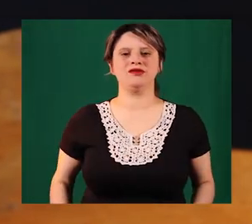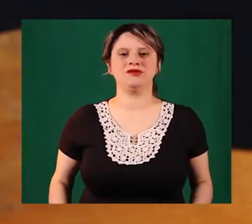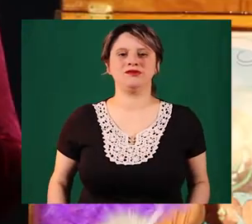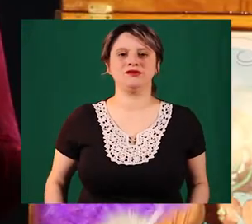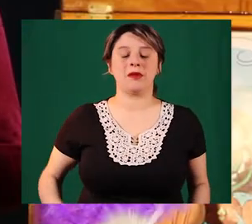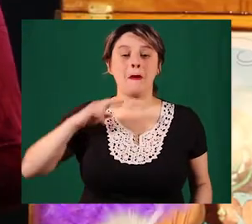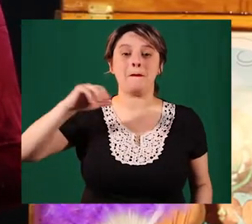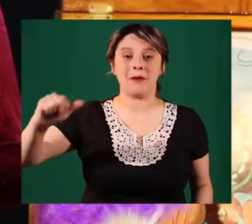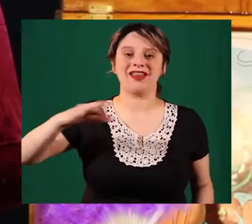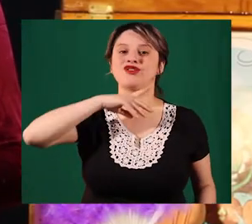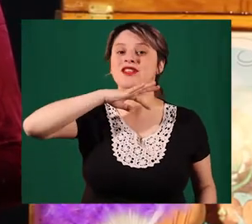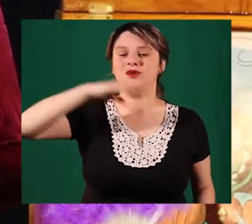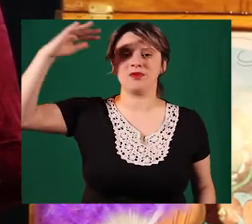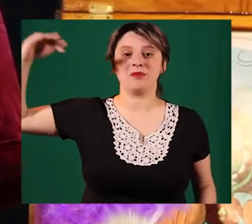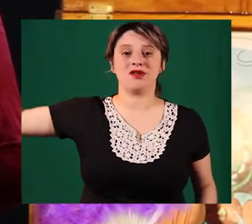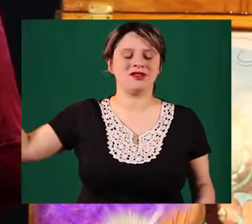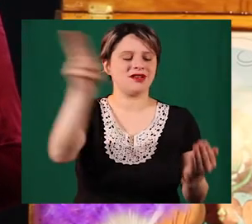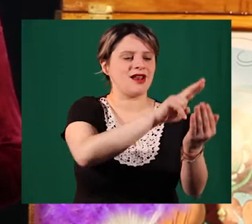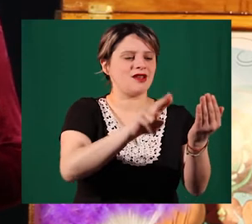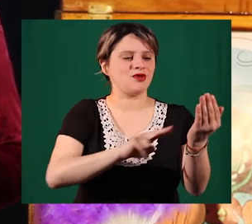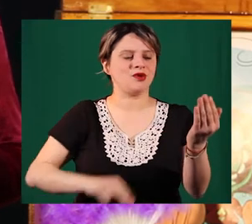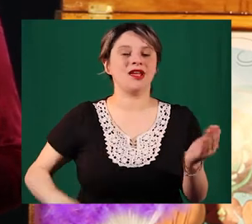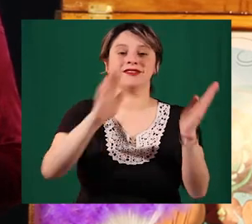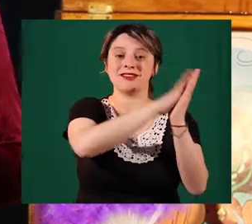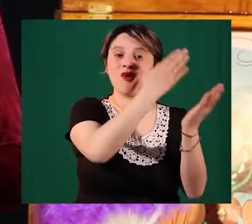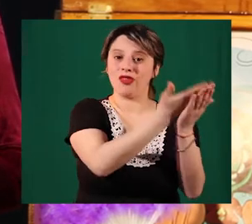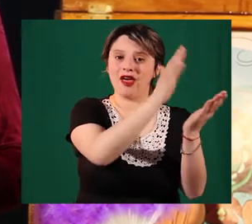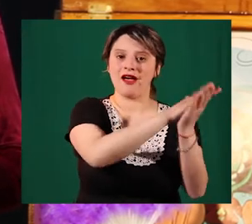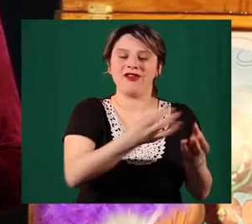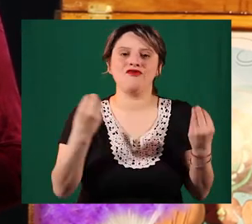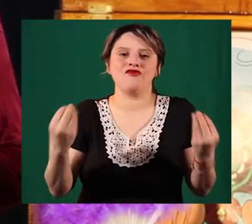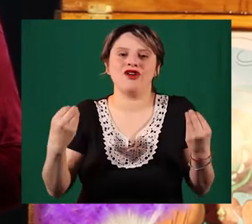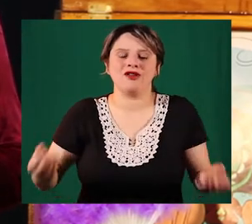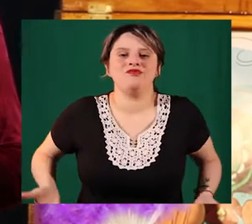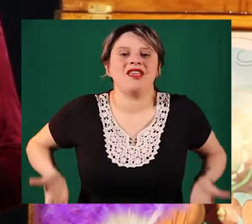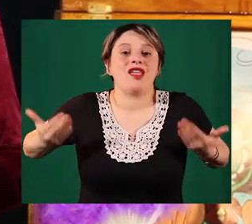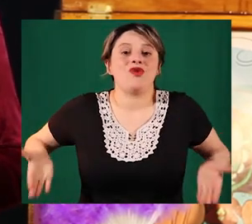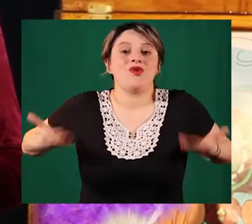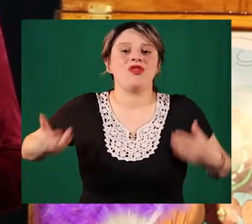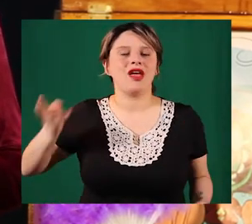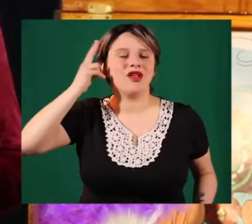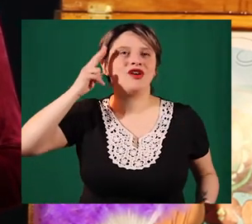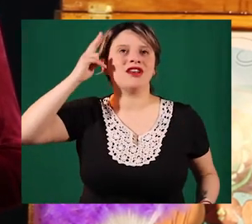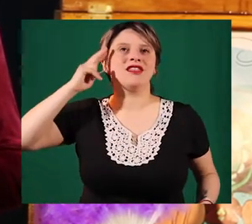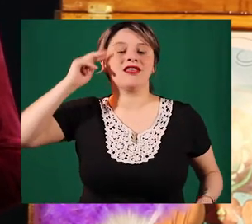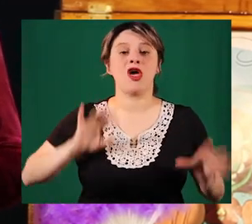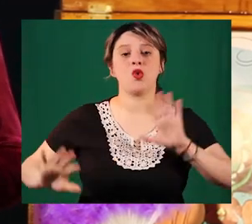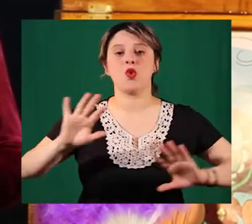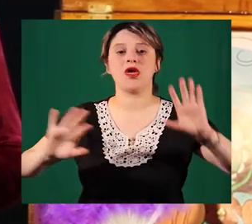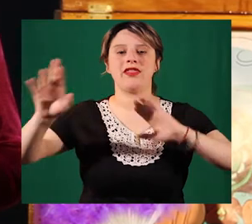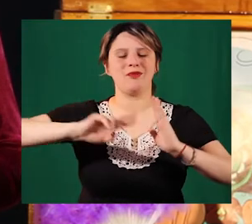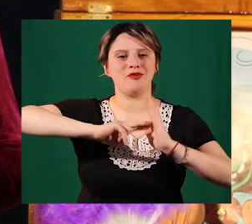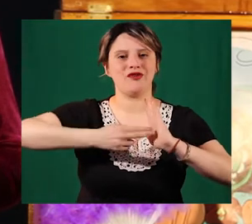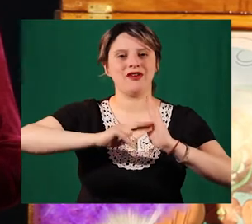Para los adultos mayores, la lectura es un hábito saludable y beneficioso que propicia la estimulación cognitiva y previene el